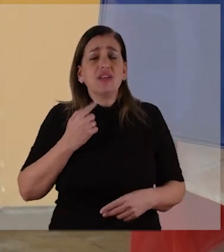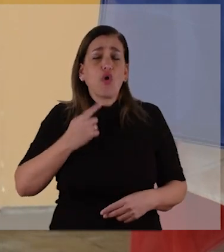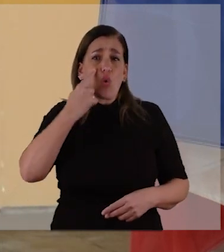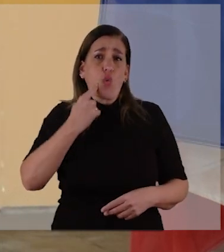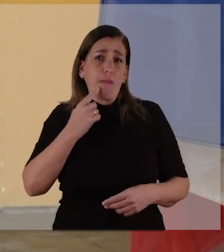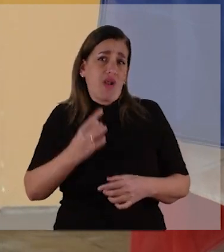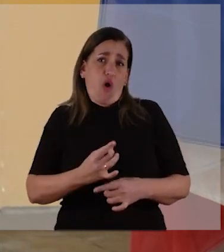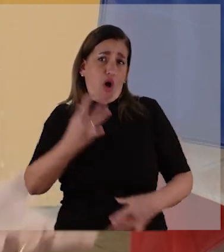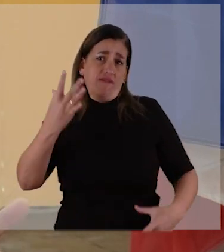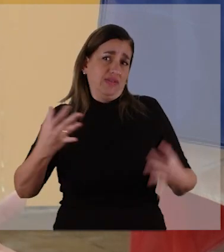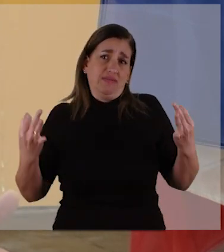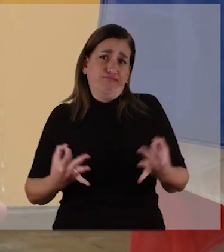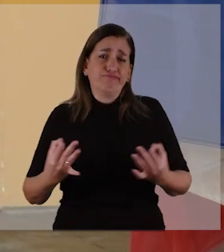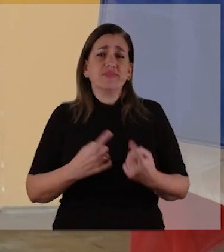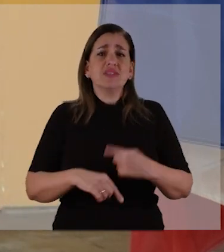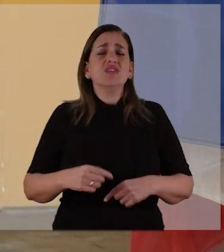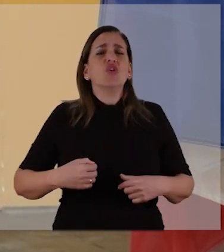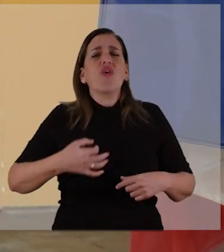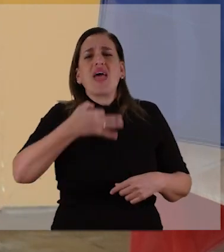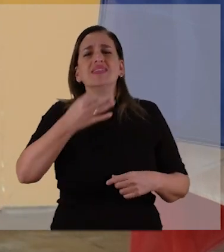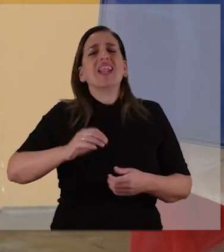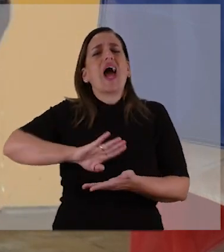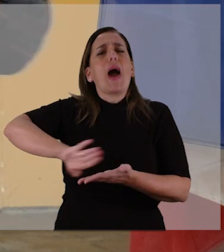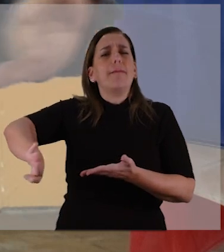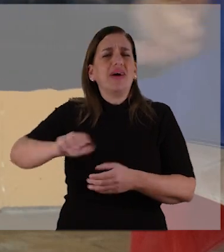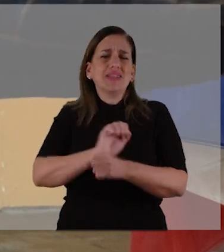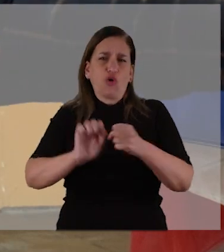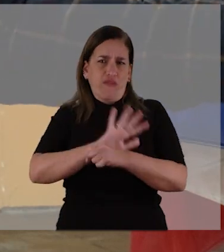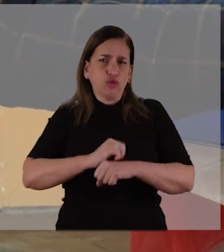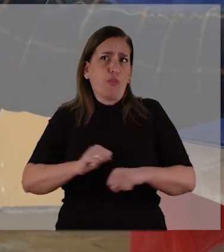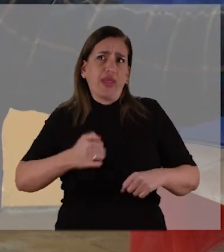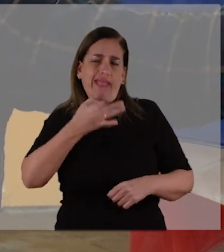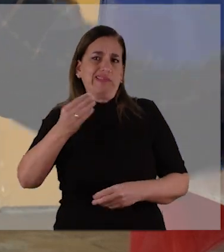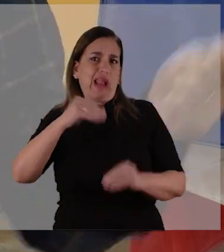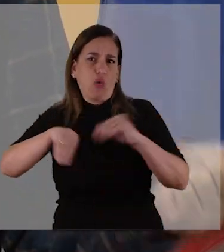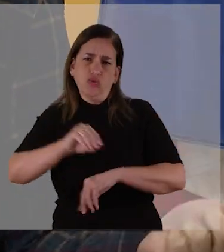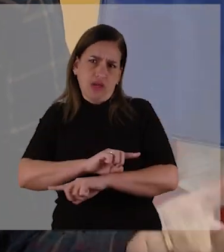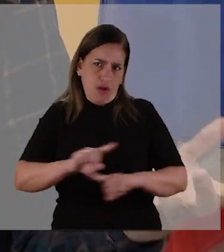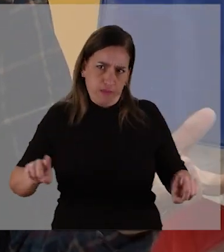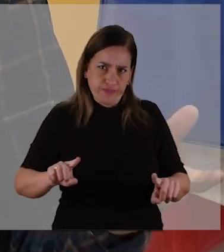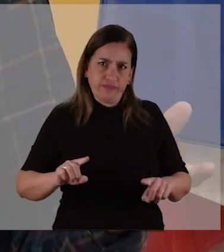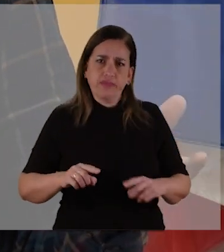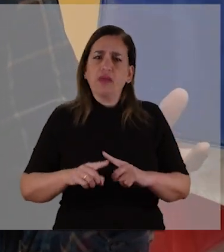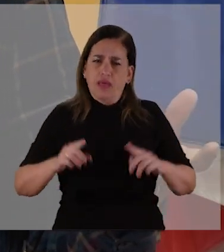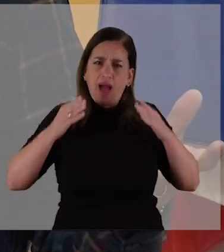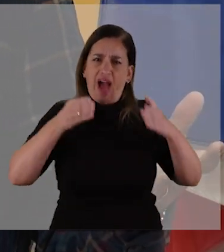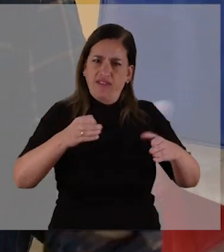cifras objetivas. E insisto, voy a dejar la pandemia de lado, que nos podríamos agarrar.